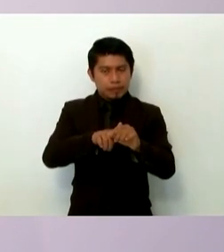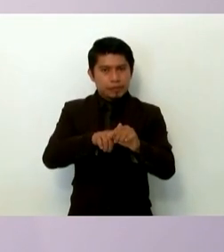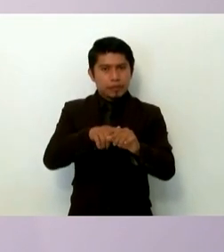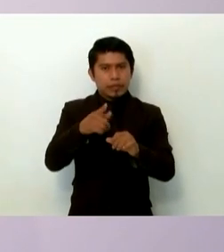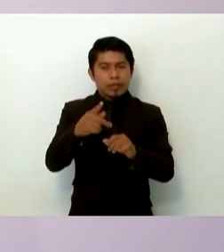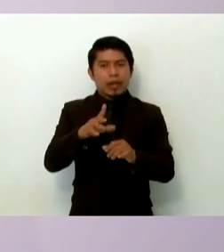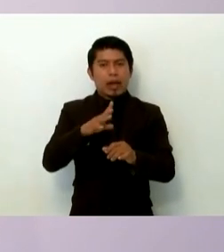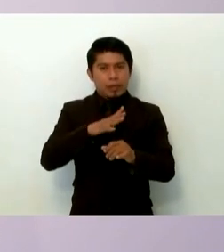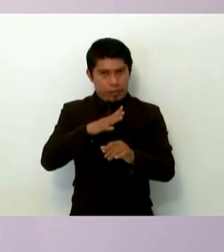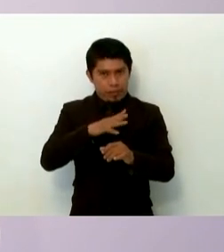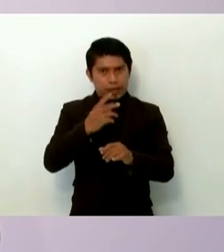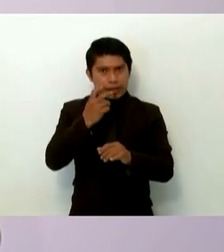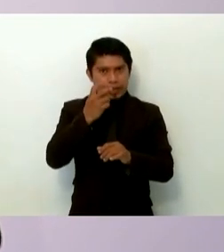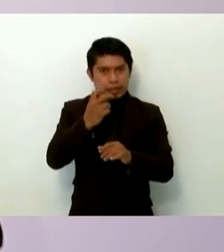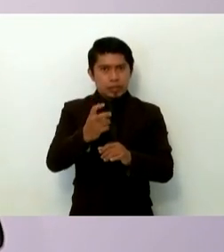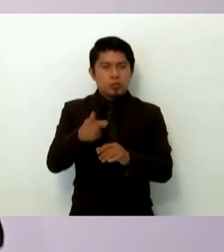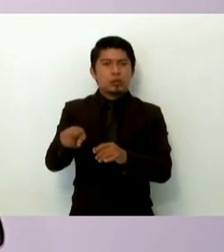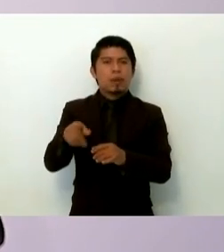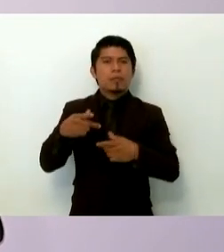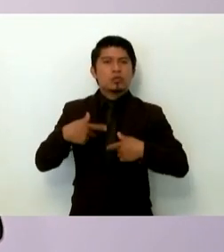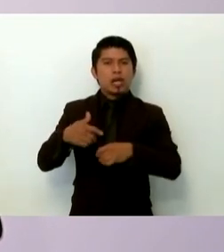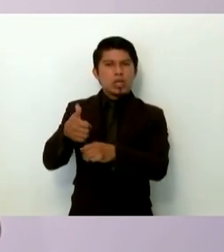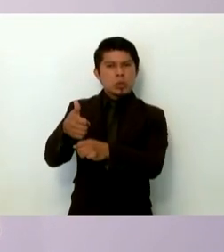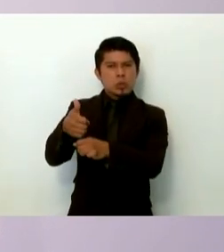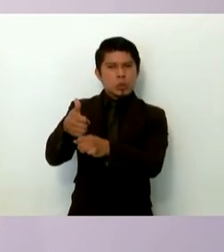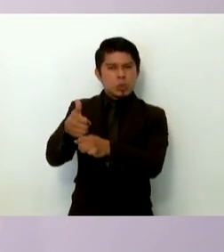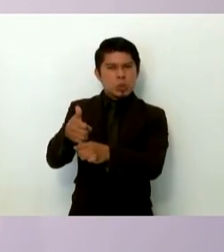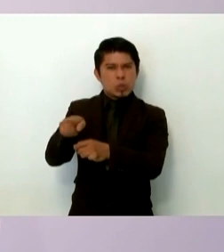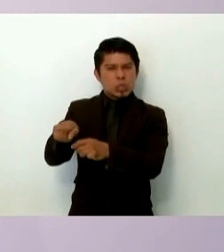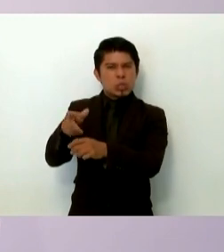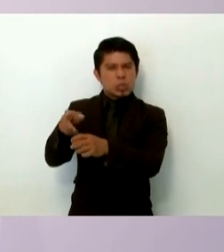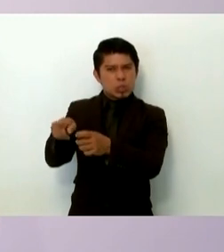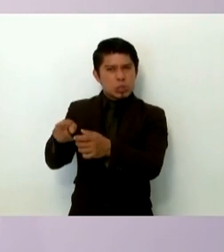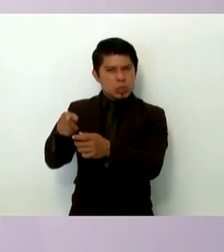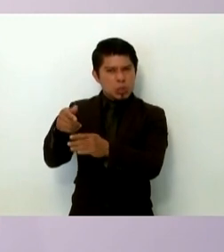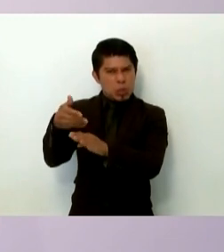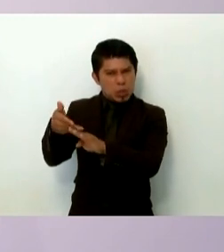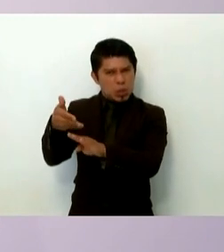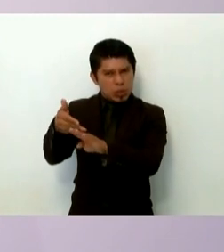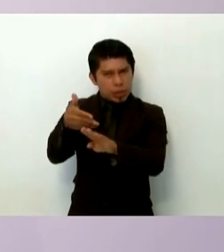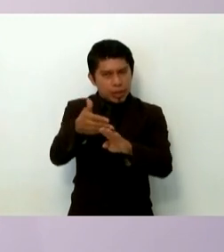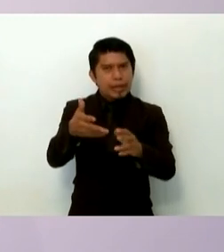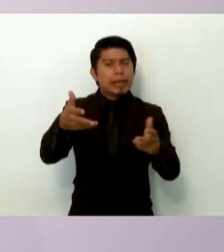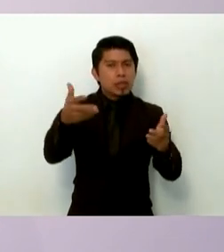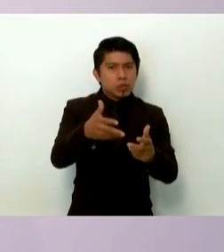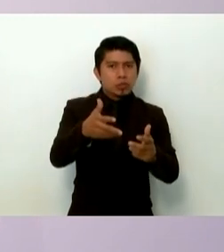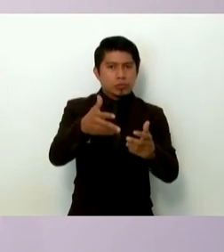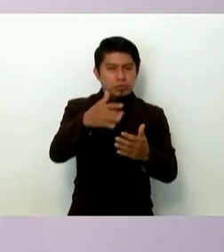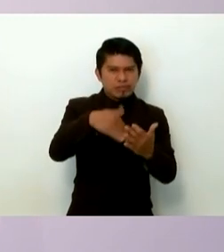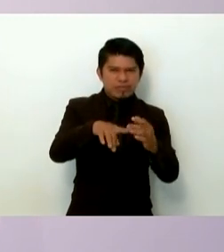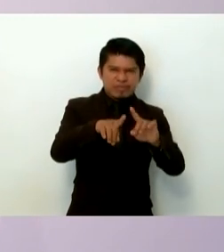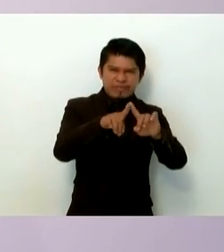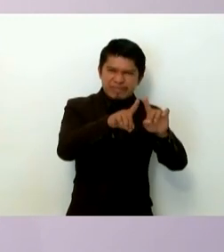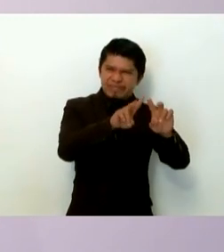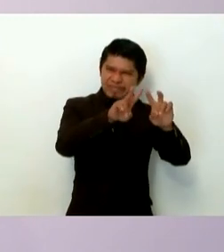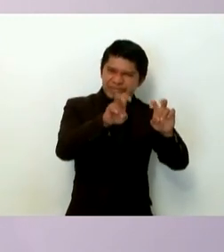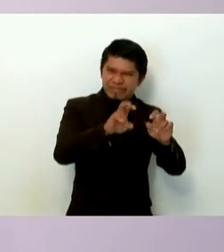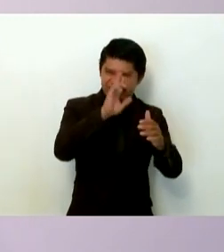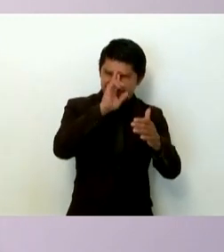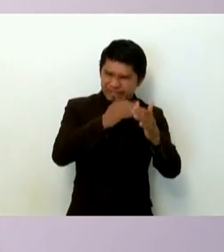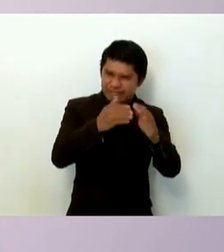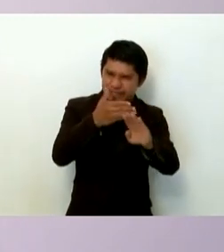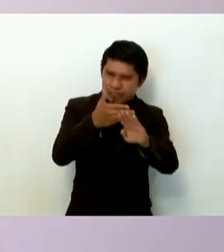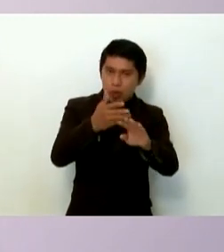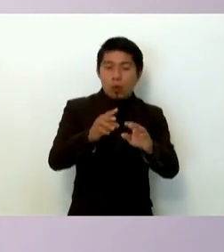sosteniendo que es un torturador, que realizó actos de tortura o creó la verdad